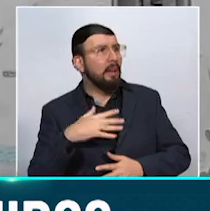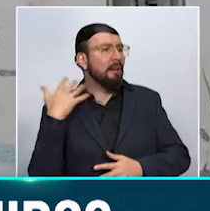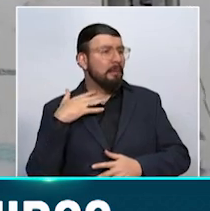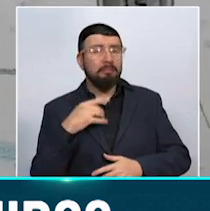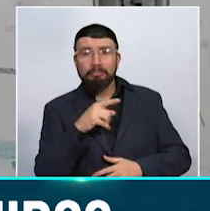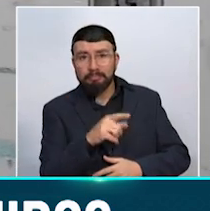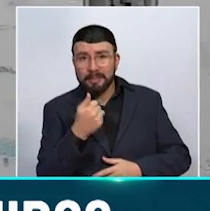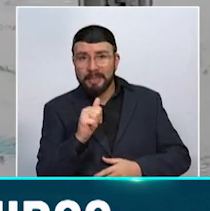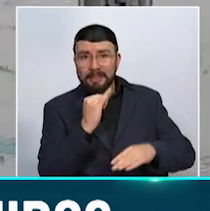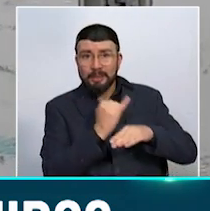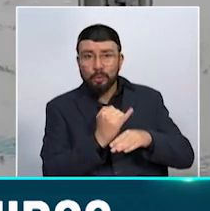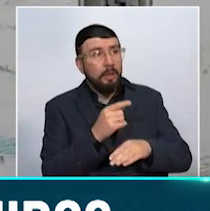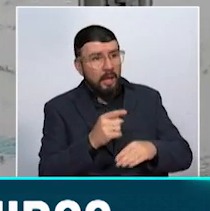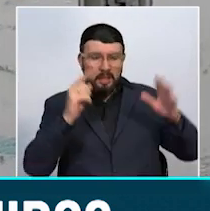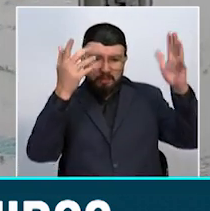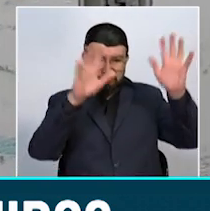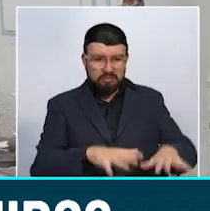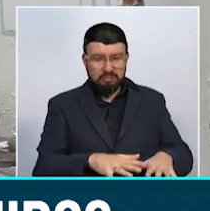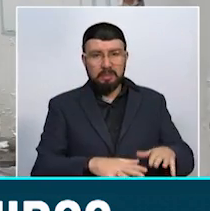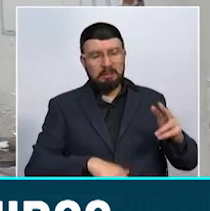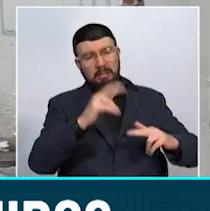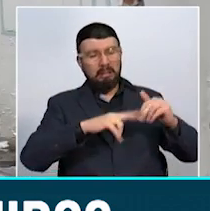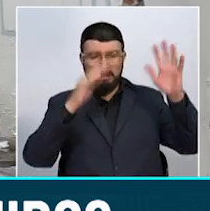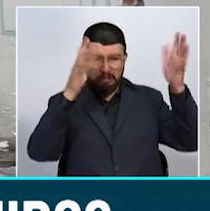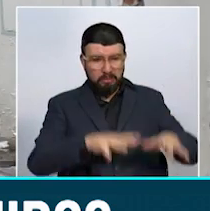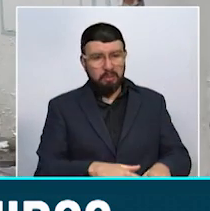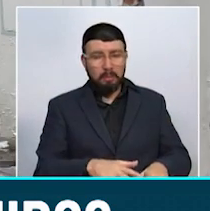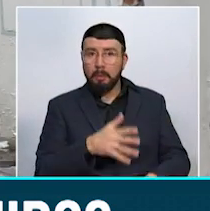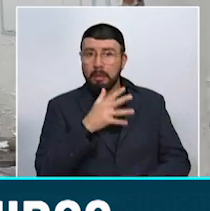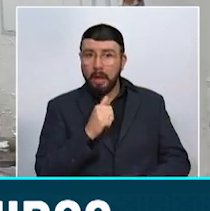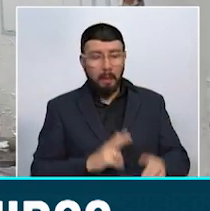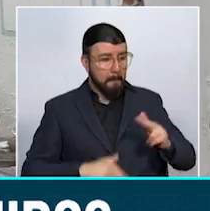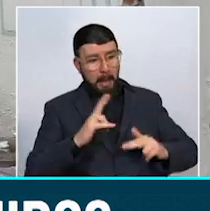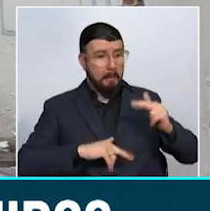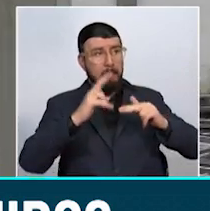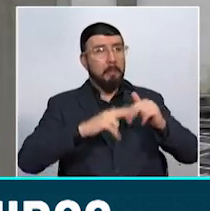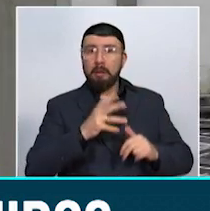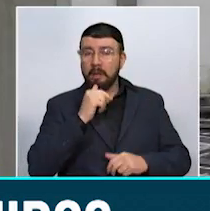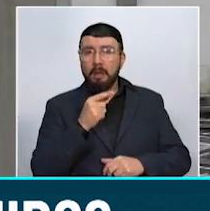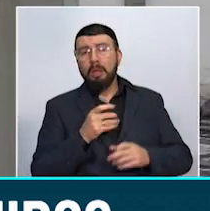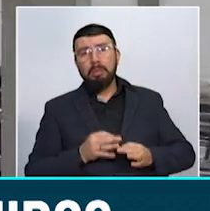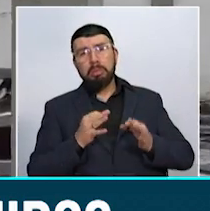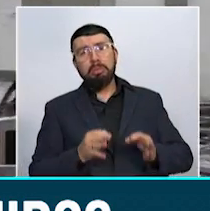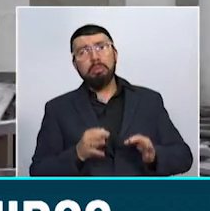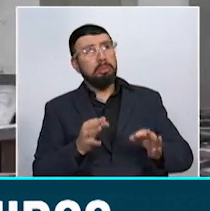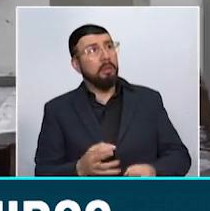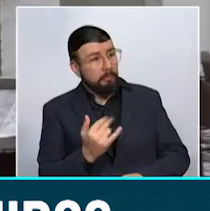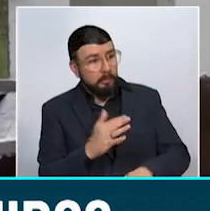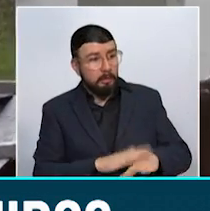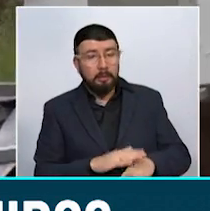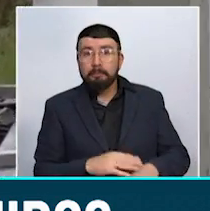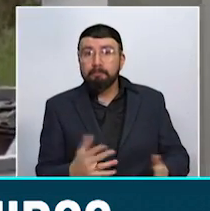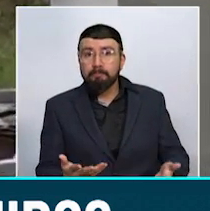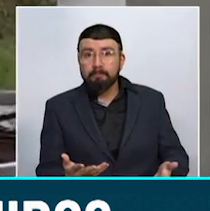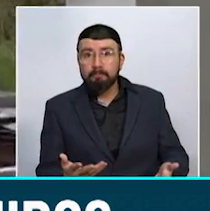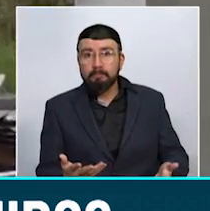instituciones se quedaron con demoliciones parciales o sin adelantar obras por cuenta de algunas demoras en las aprobaciones de permisos para su construcción.